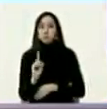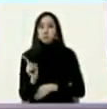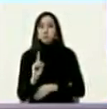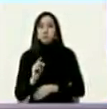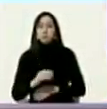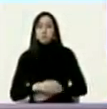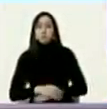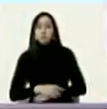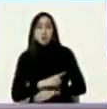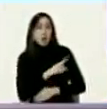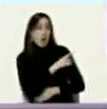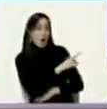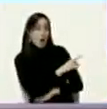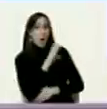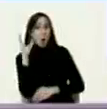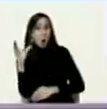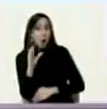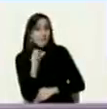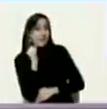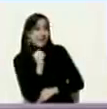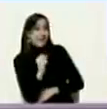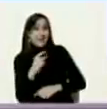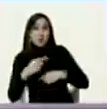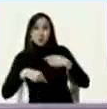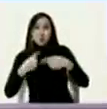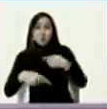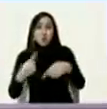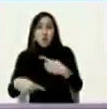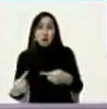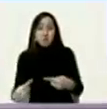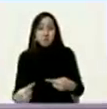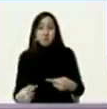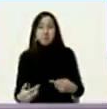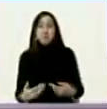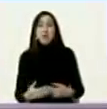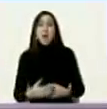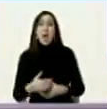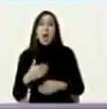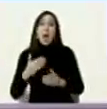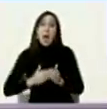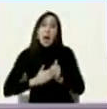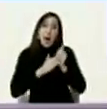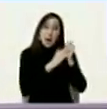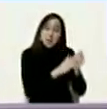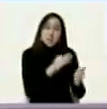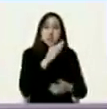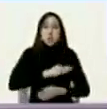en Colombia asesinan todos los días a líderes sociales